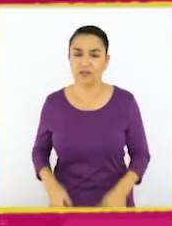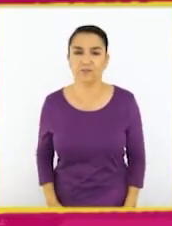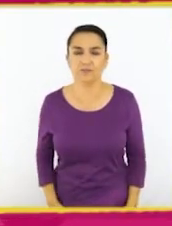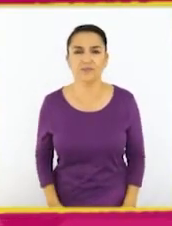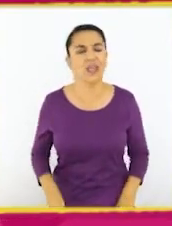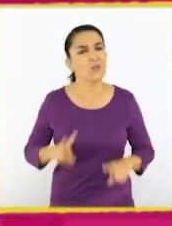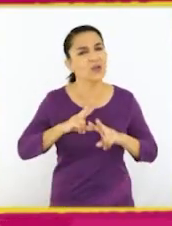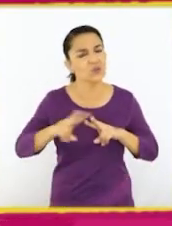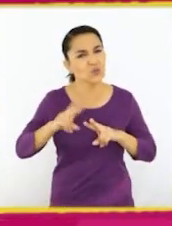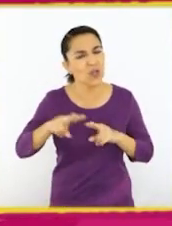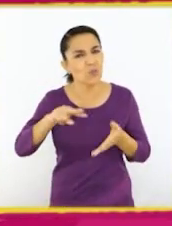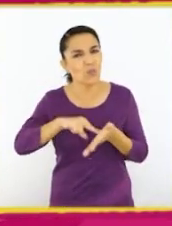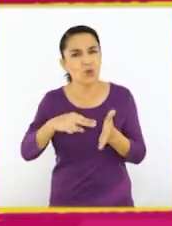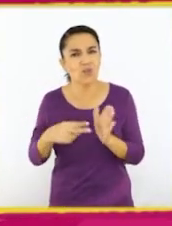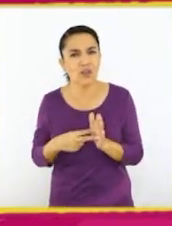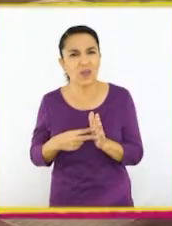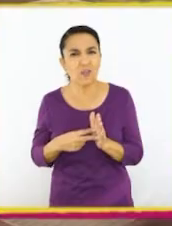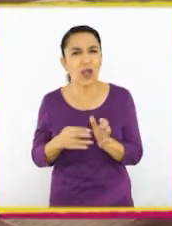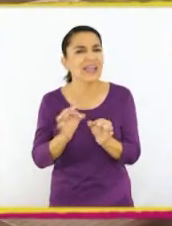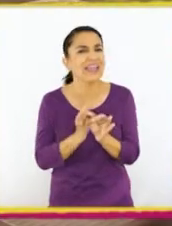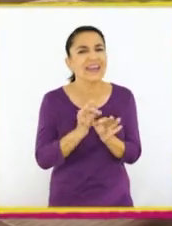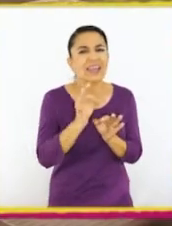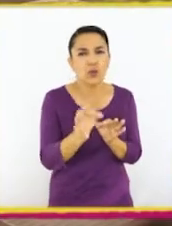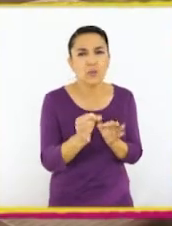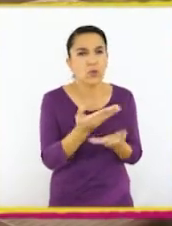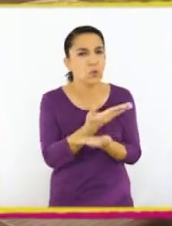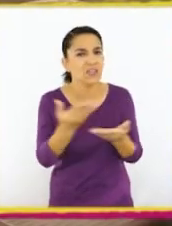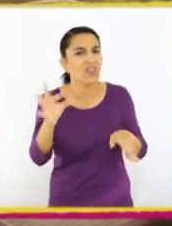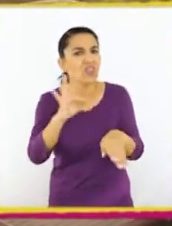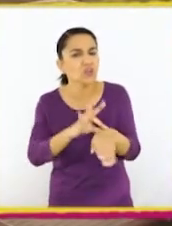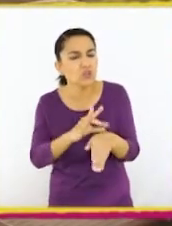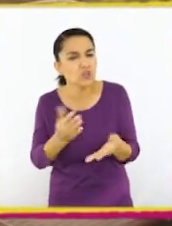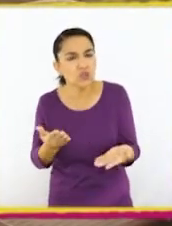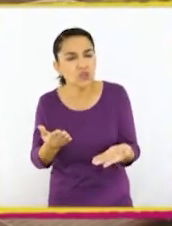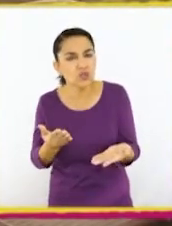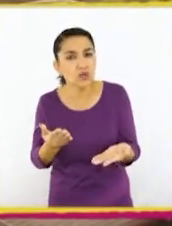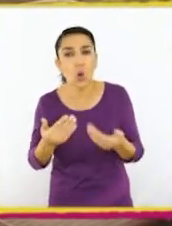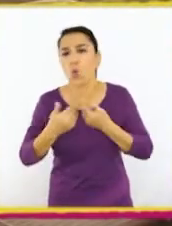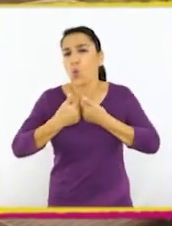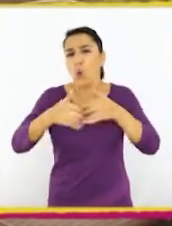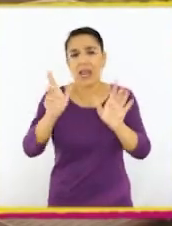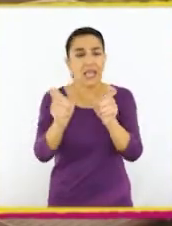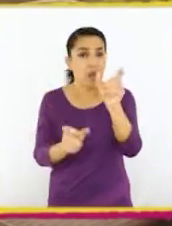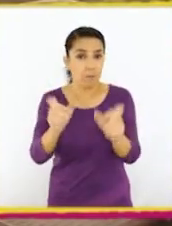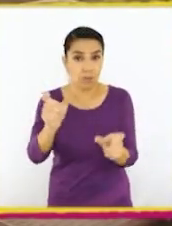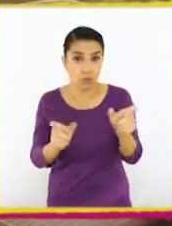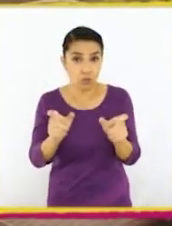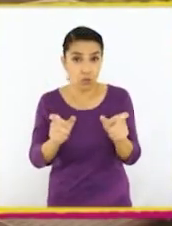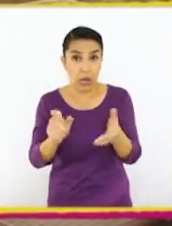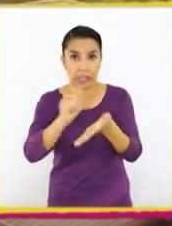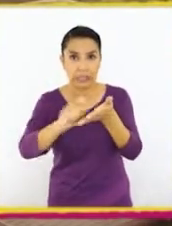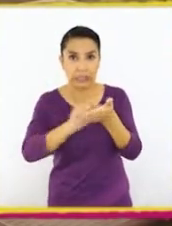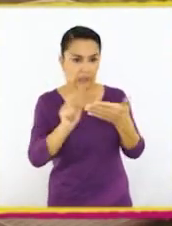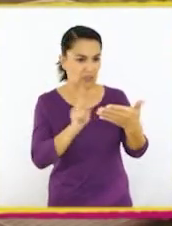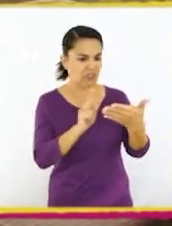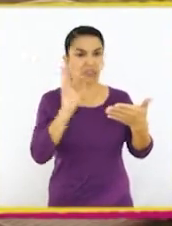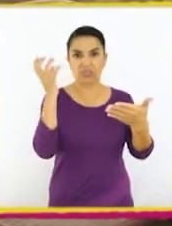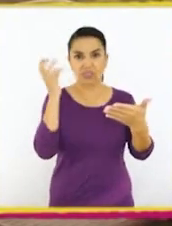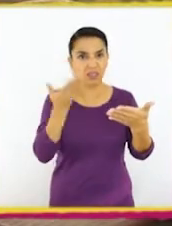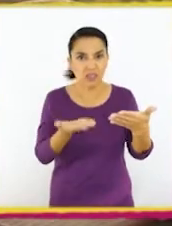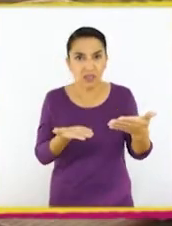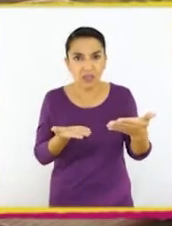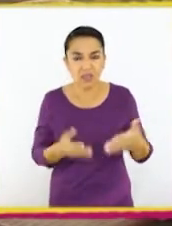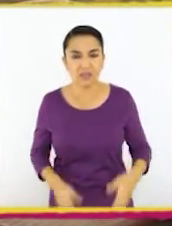Y para solucionar el problema, ¿qué le recomendarían a ustedes al médico? O a cualquier persona a que no se le entiende lo que escribe.